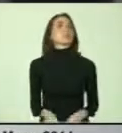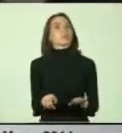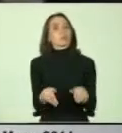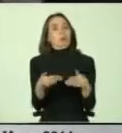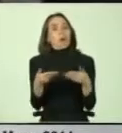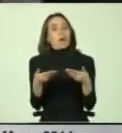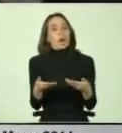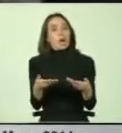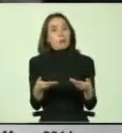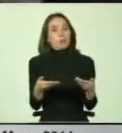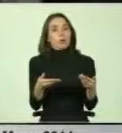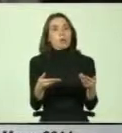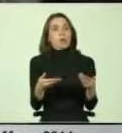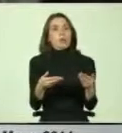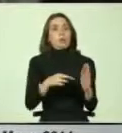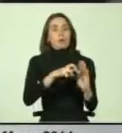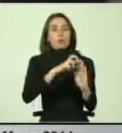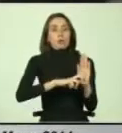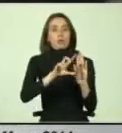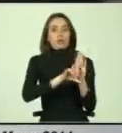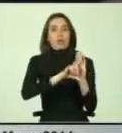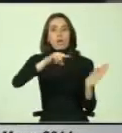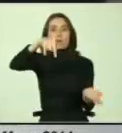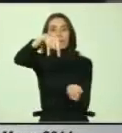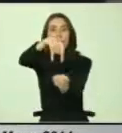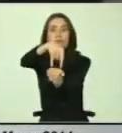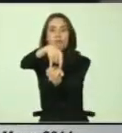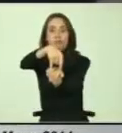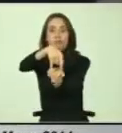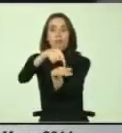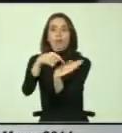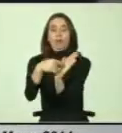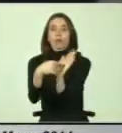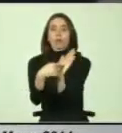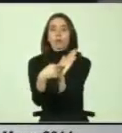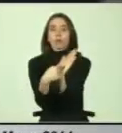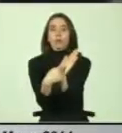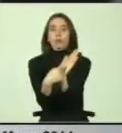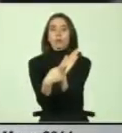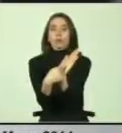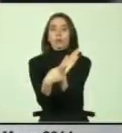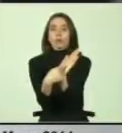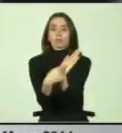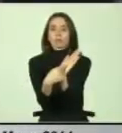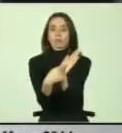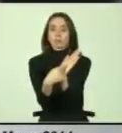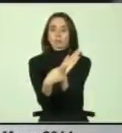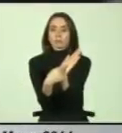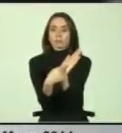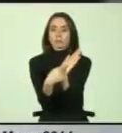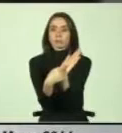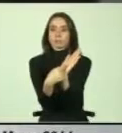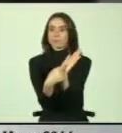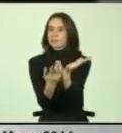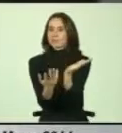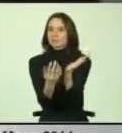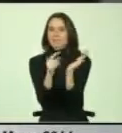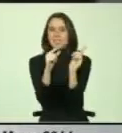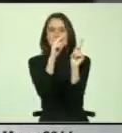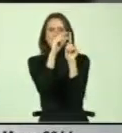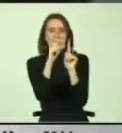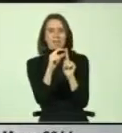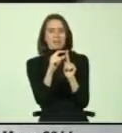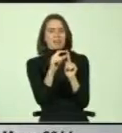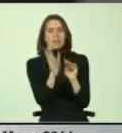incluso al Parlamento de proyectos de ley que también con variante obsoleta o